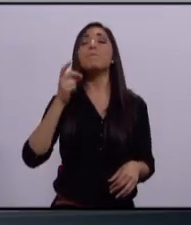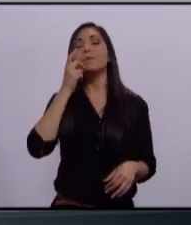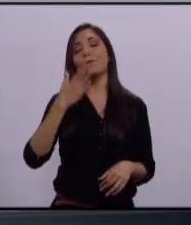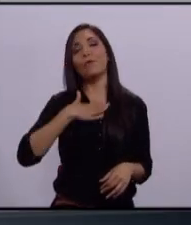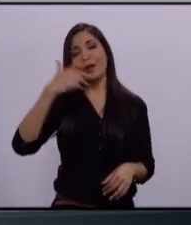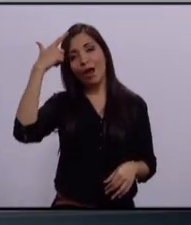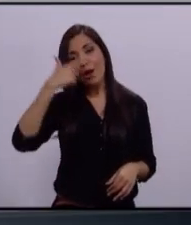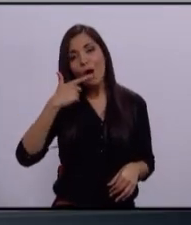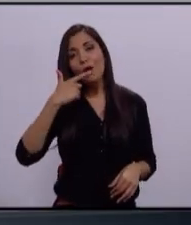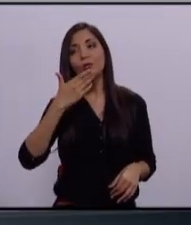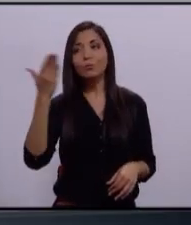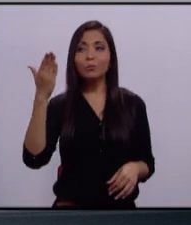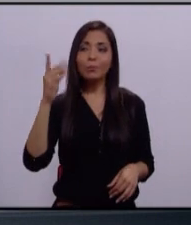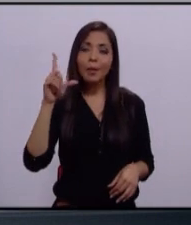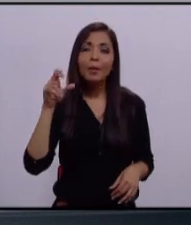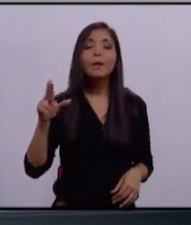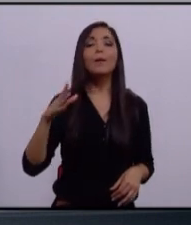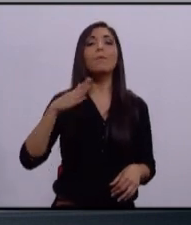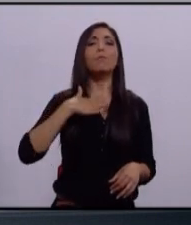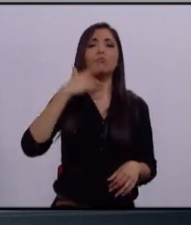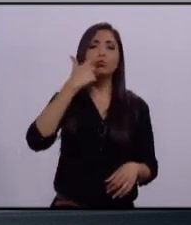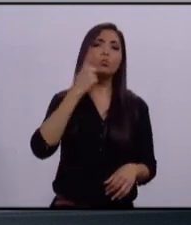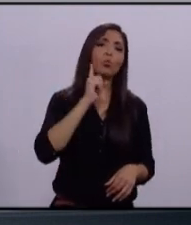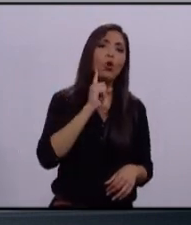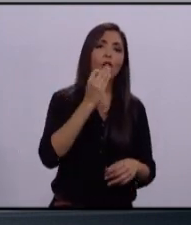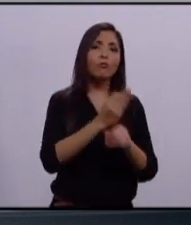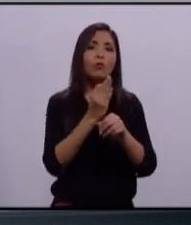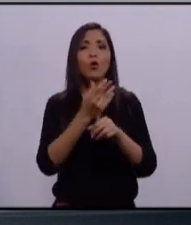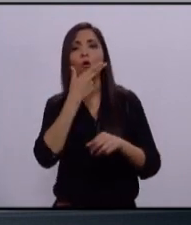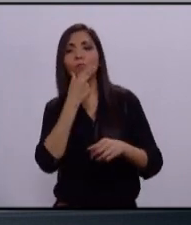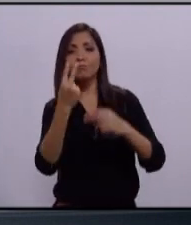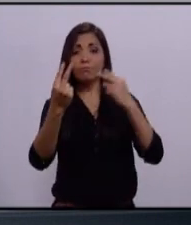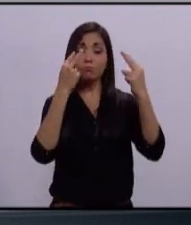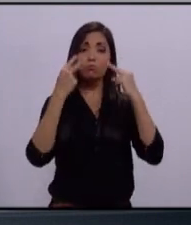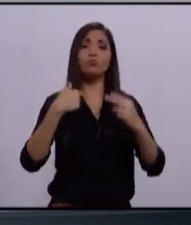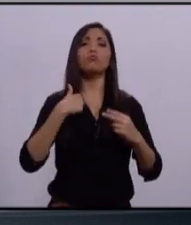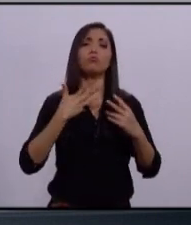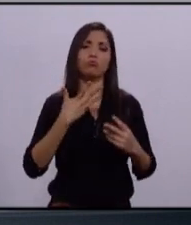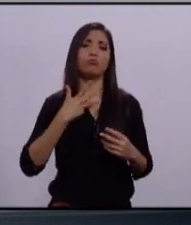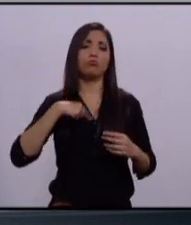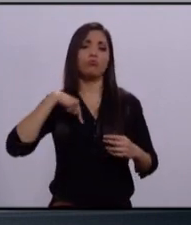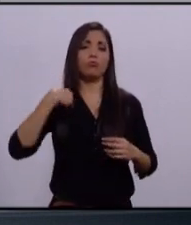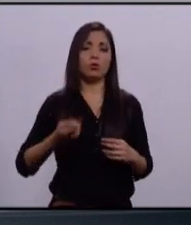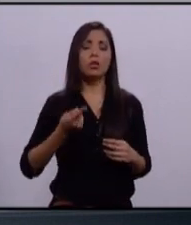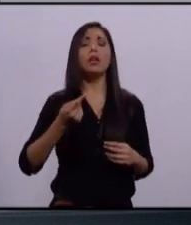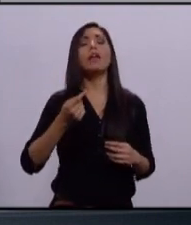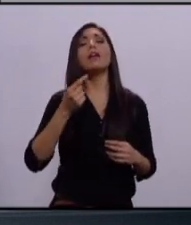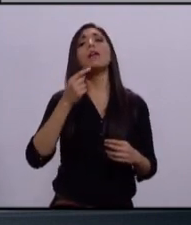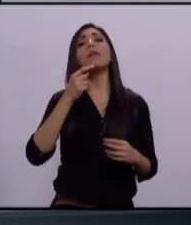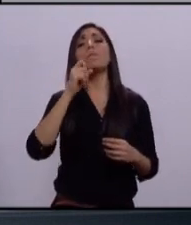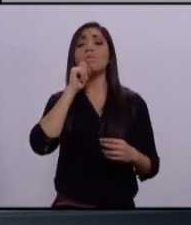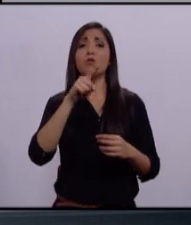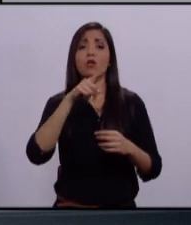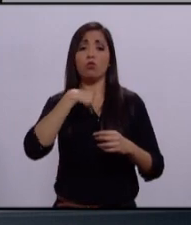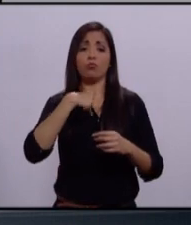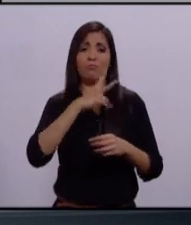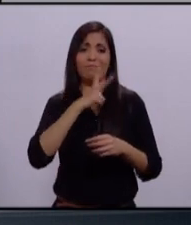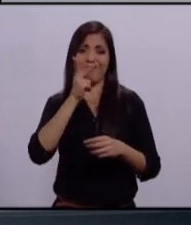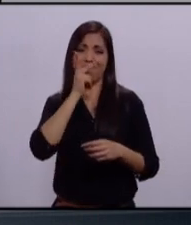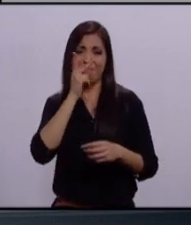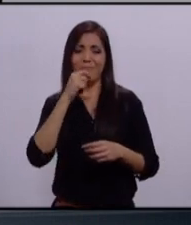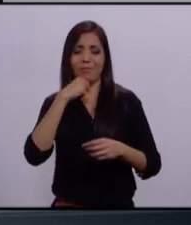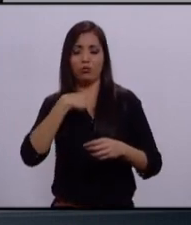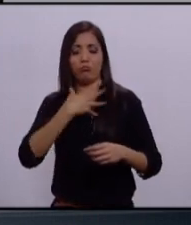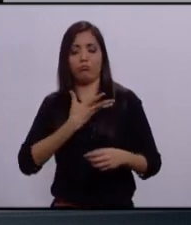amigas y amigos zapopanos. Soy Guillermo Martínez Mora. Soy padre de familia y empresario. Como tú, estoy harto de la